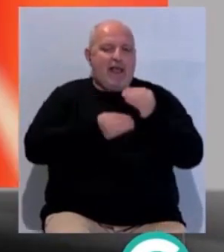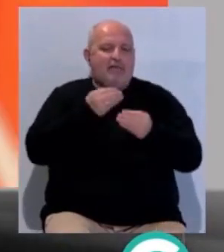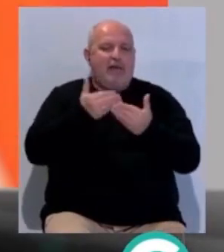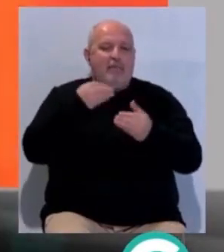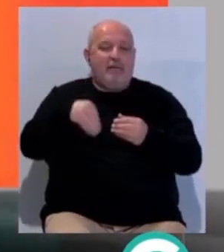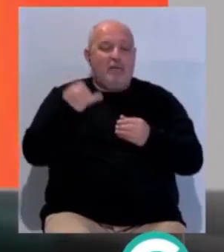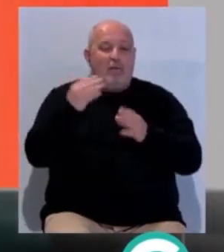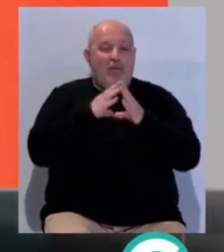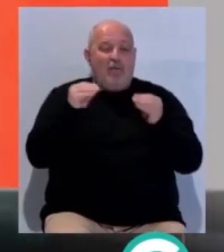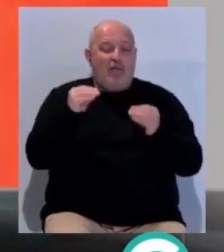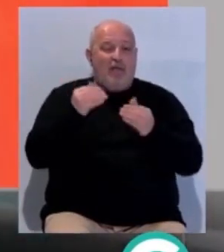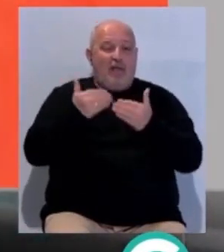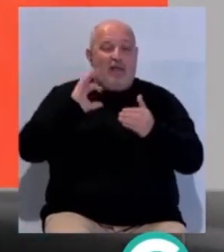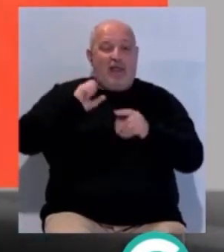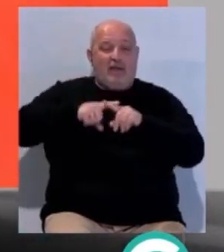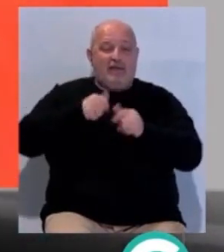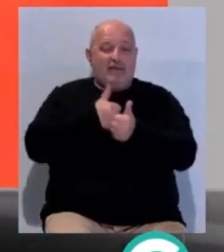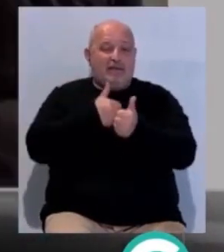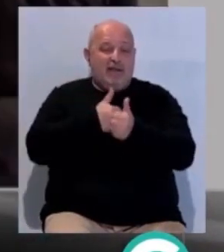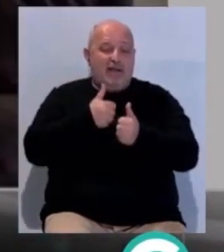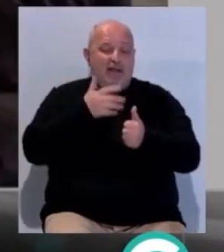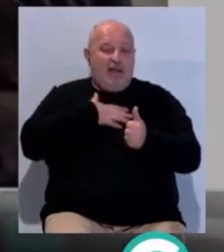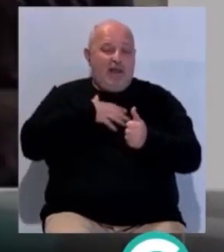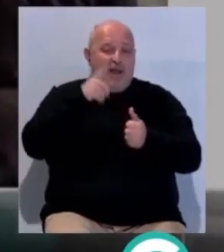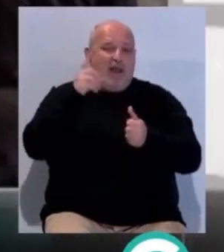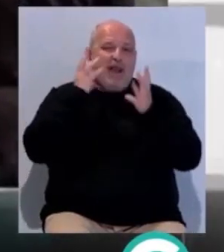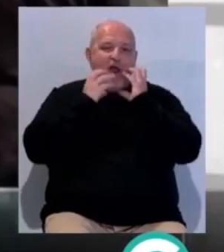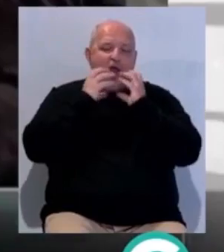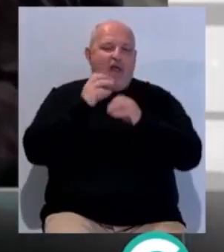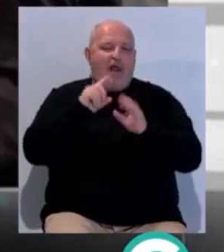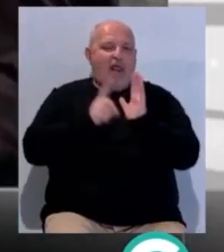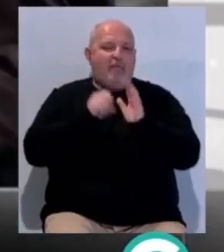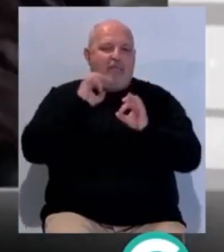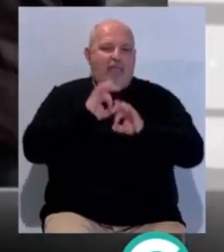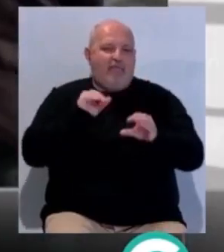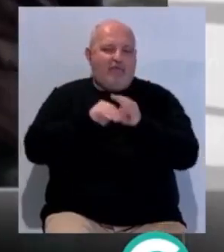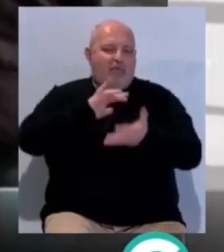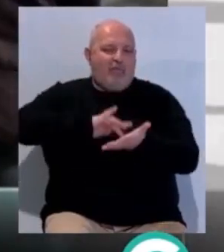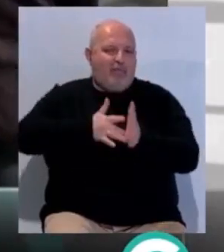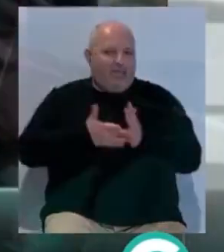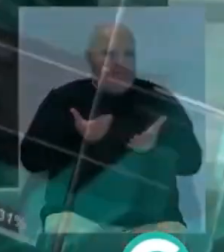el presidente de Junta de Andalucía cuando era secretario de Estado de Rajoy, que dejó la ley de dependencia sin fondos.